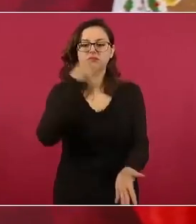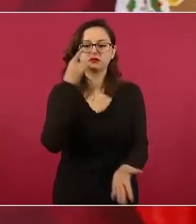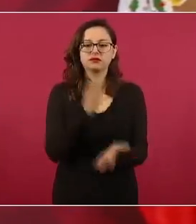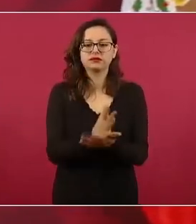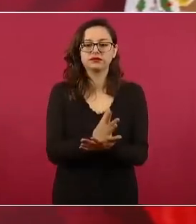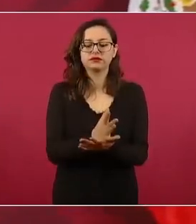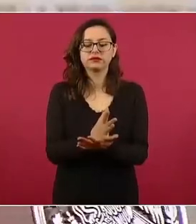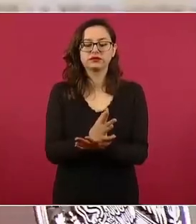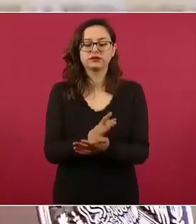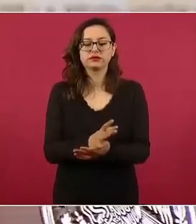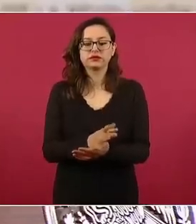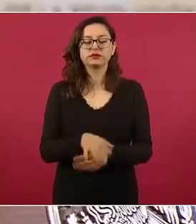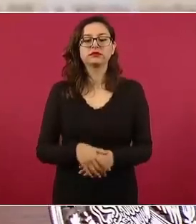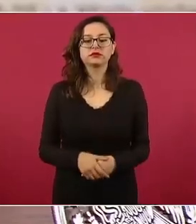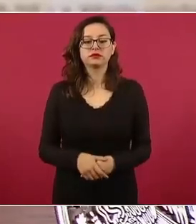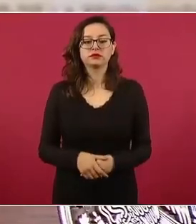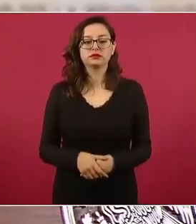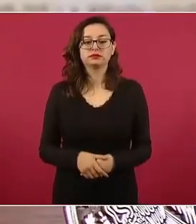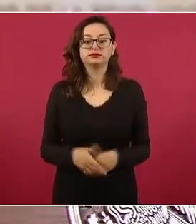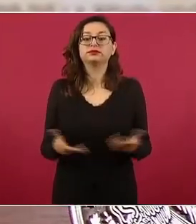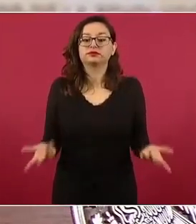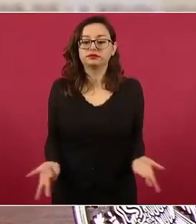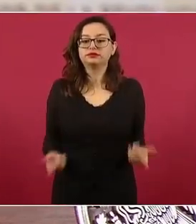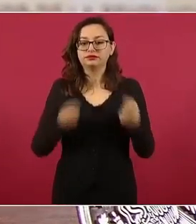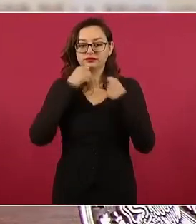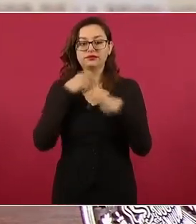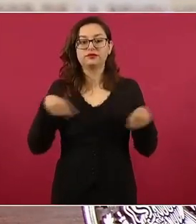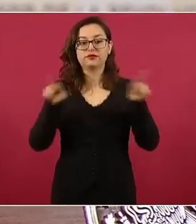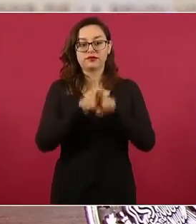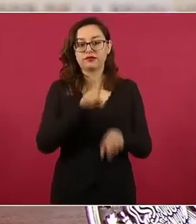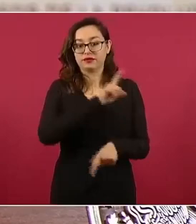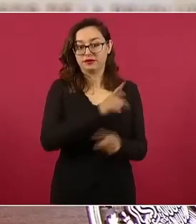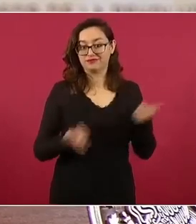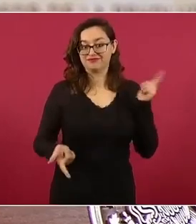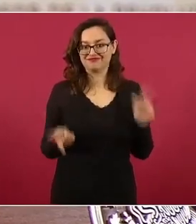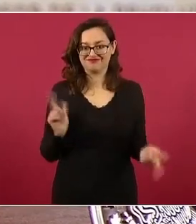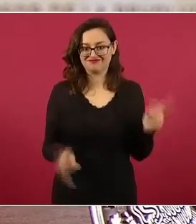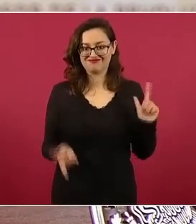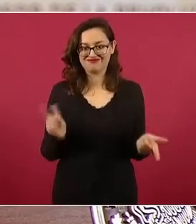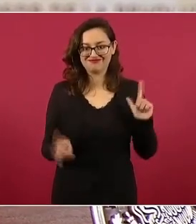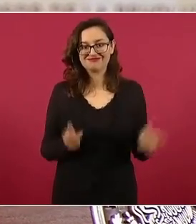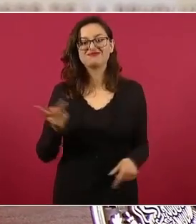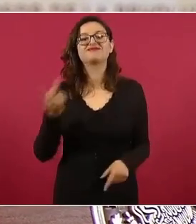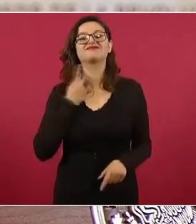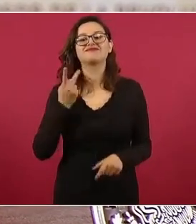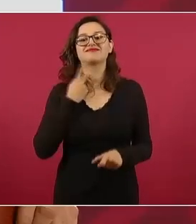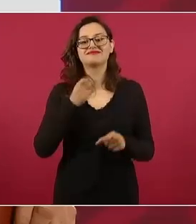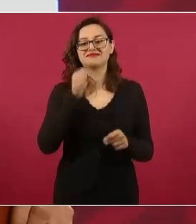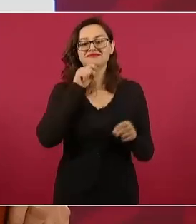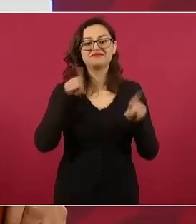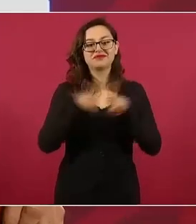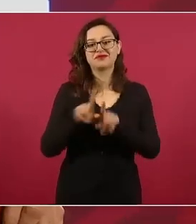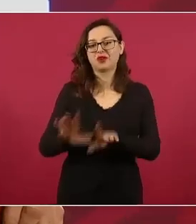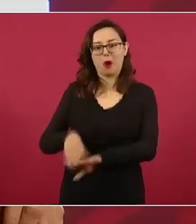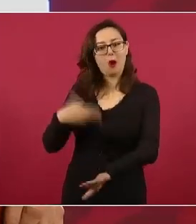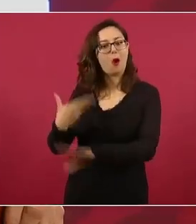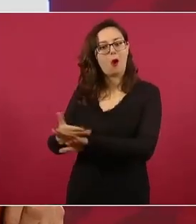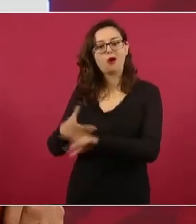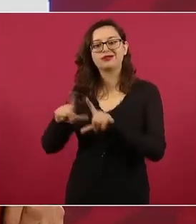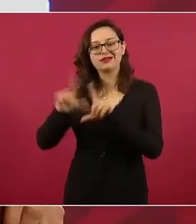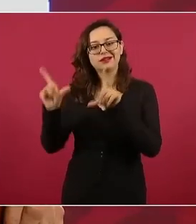quieren hacer algunos políticos texanos o ya están haciendo en contra de los migrantes